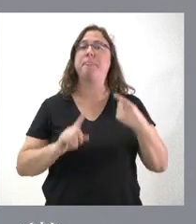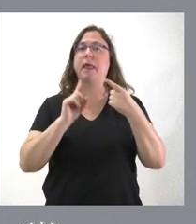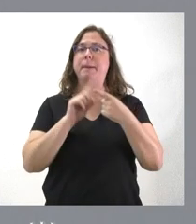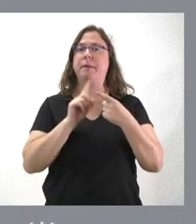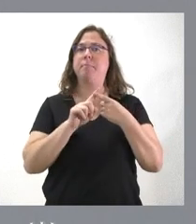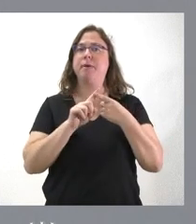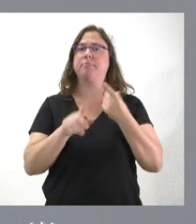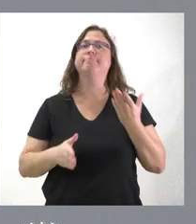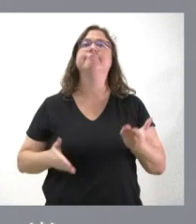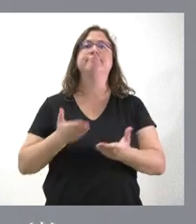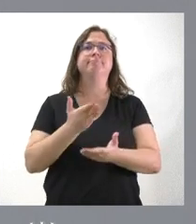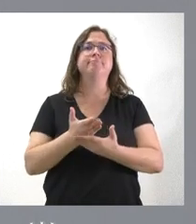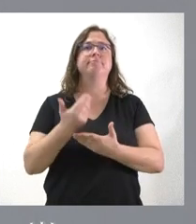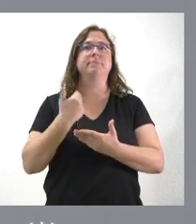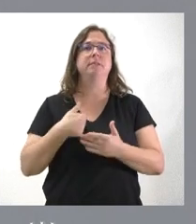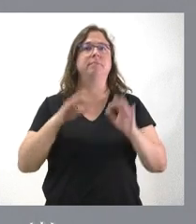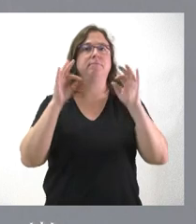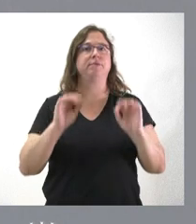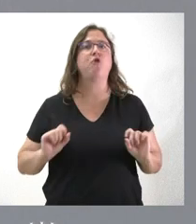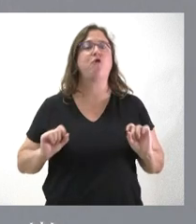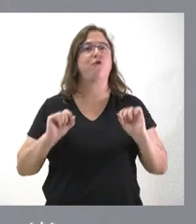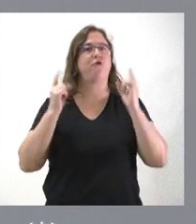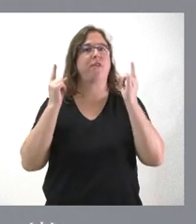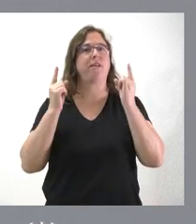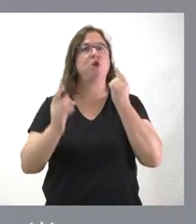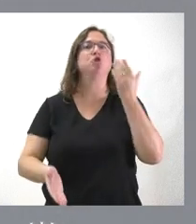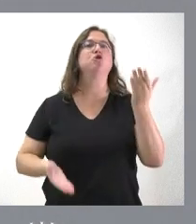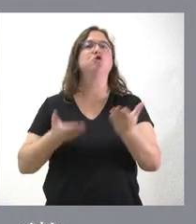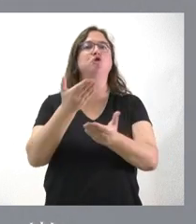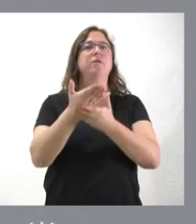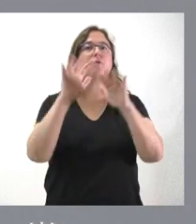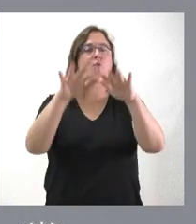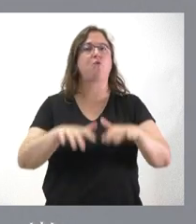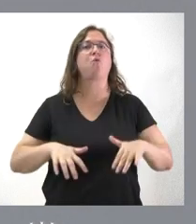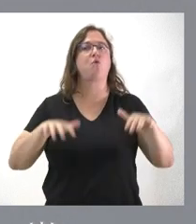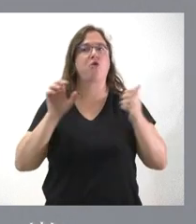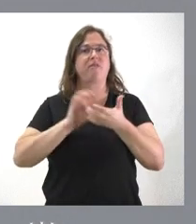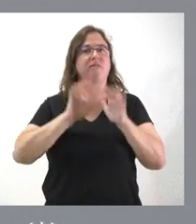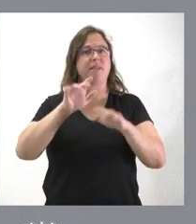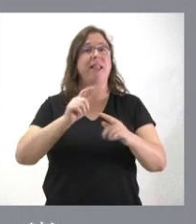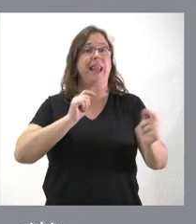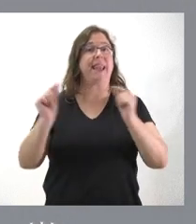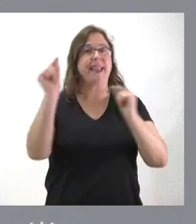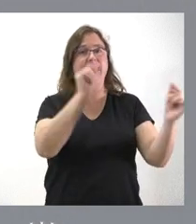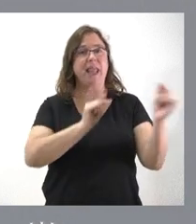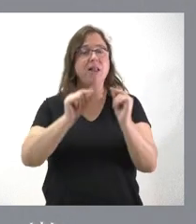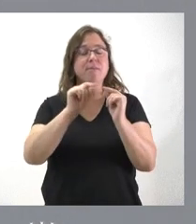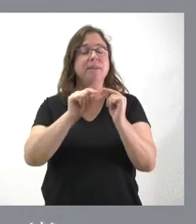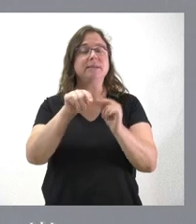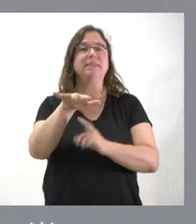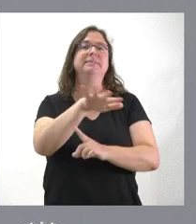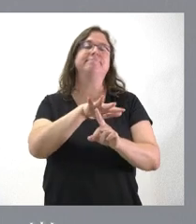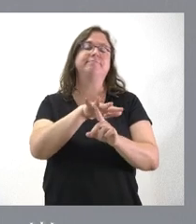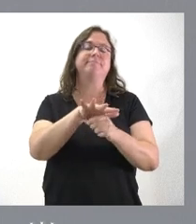formulado ya de forma formal la solicitud ante las Cortes de Castilla y León para el debate del estado de la comunidad.